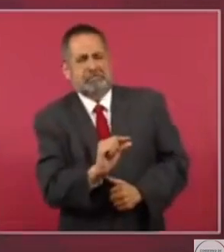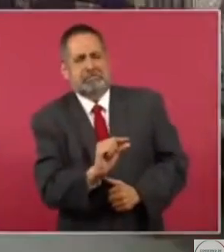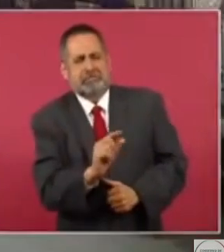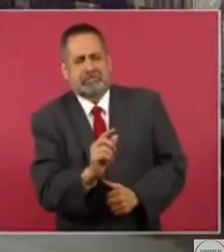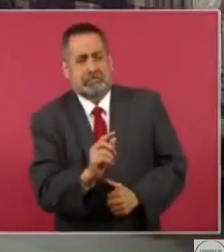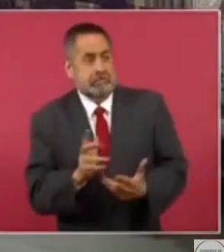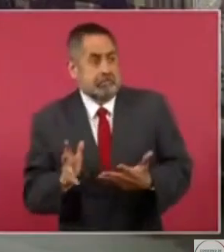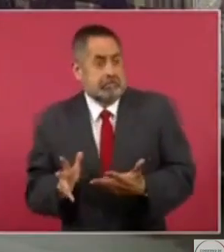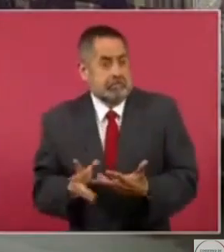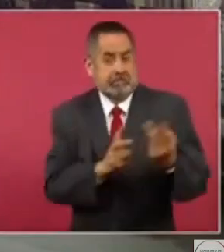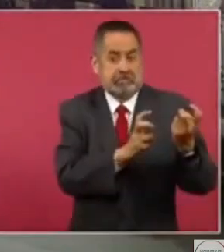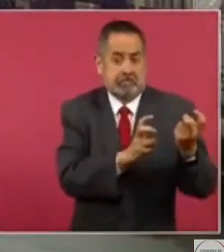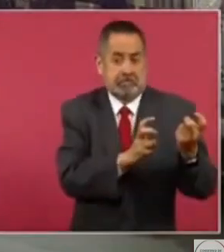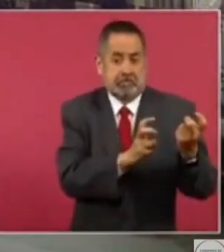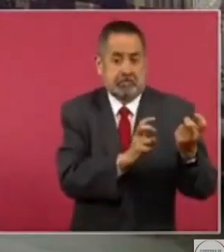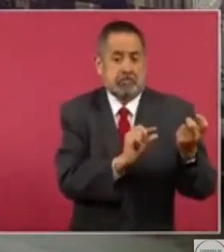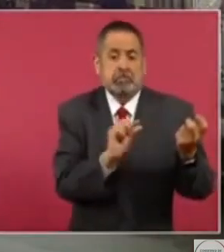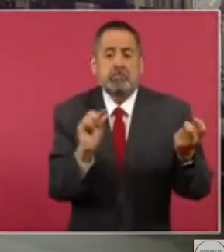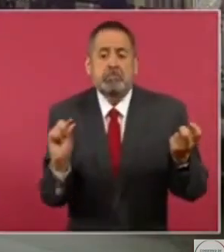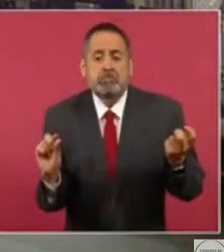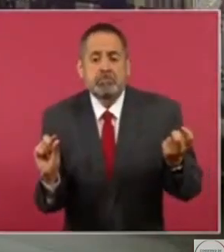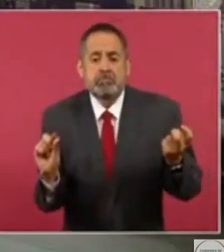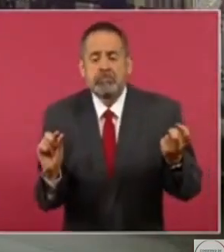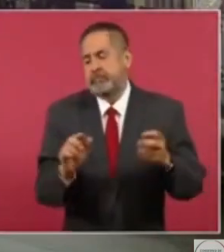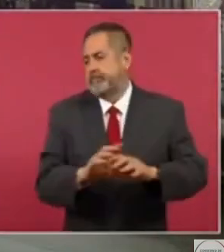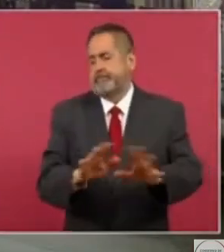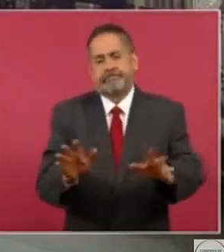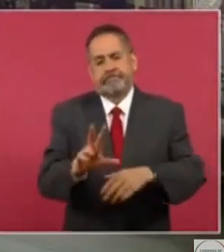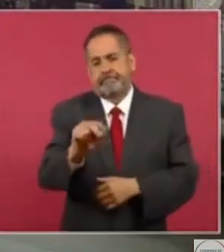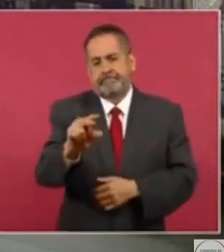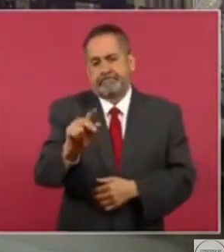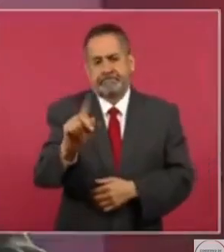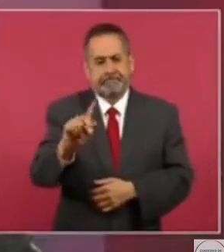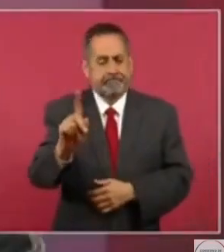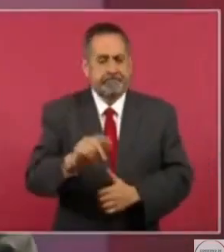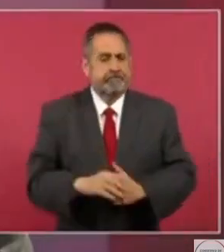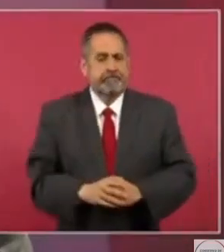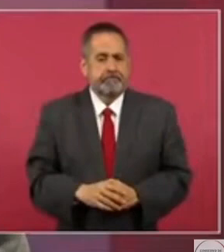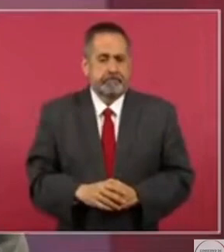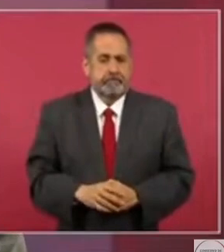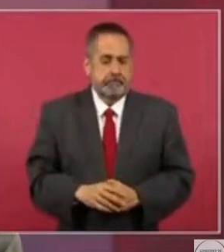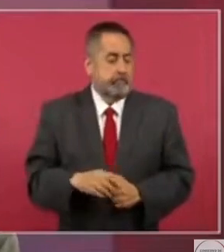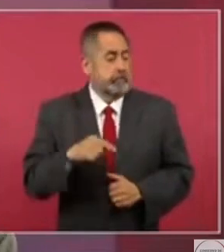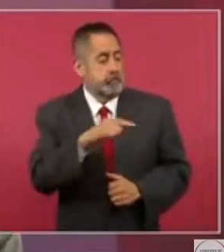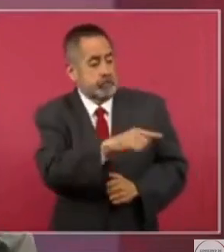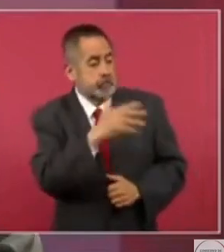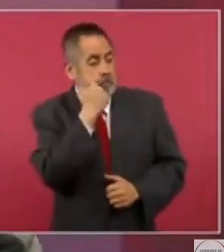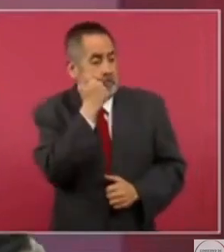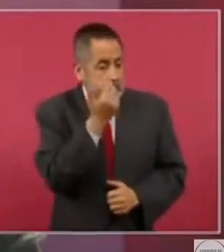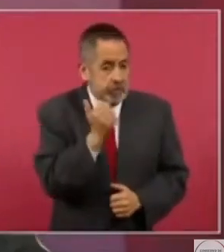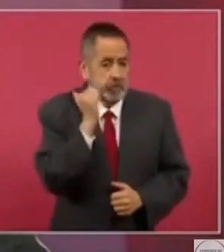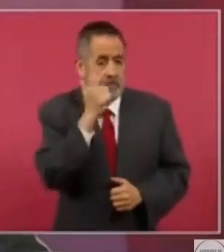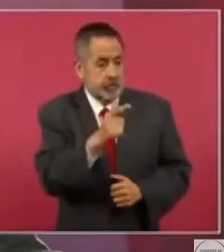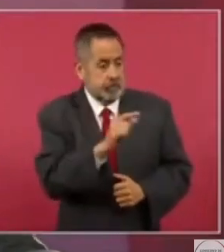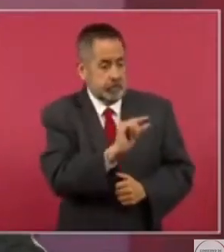de todas maneras, si ellos están dispuestos a eso,